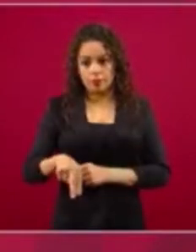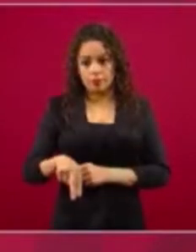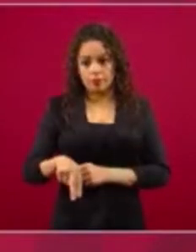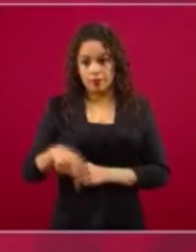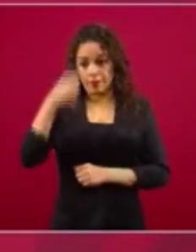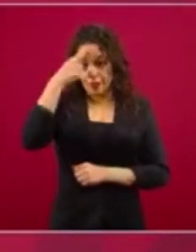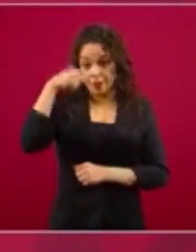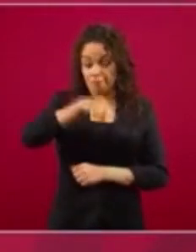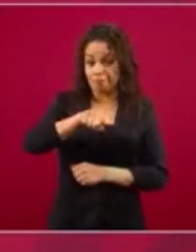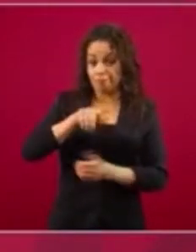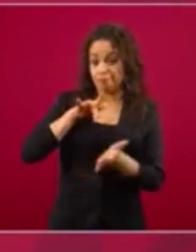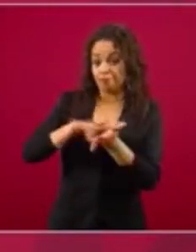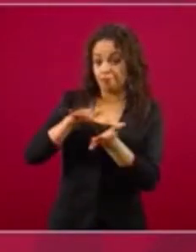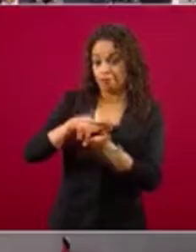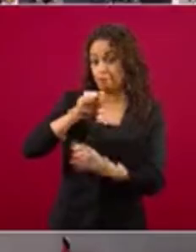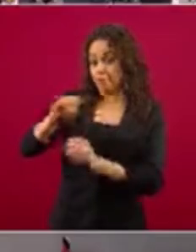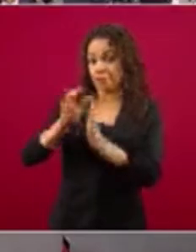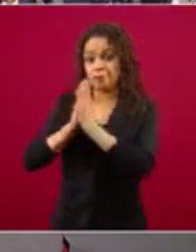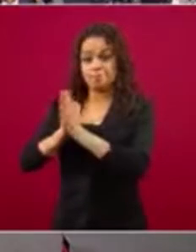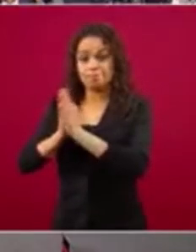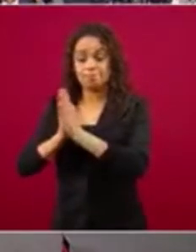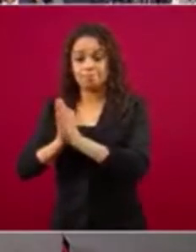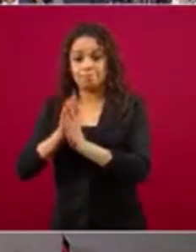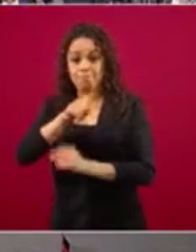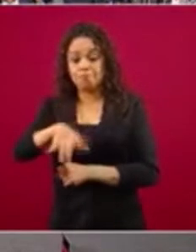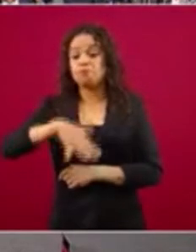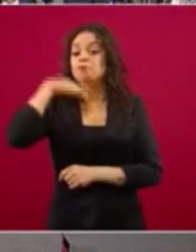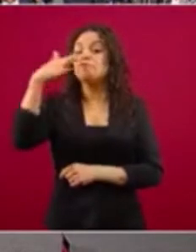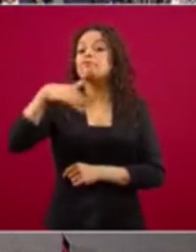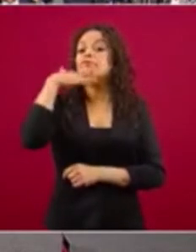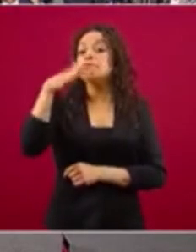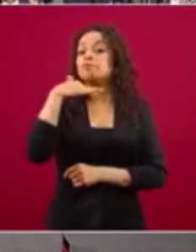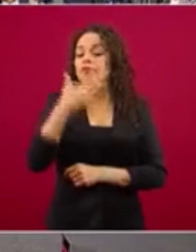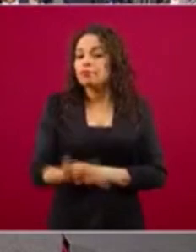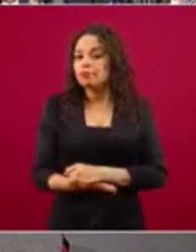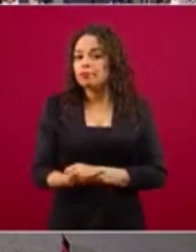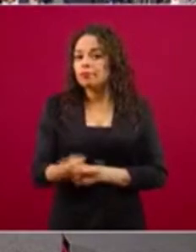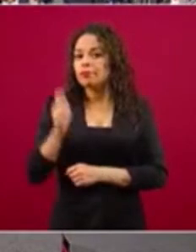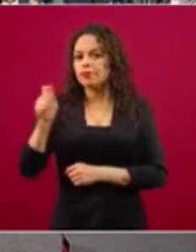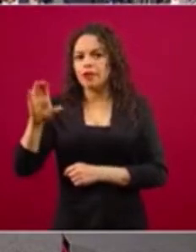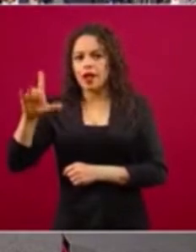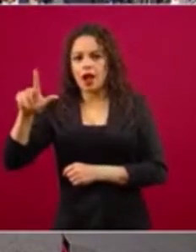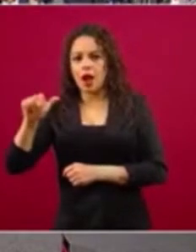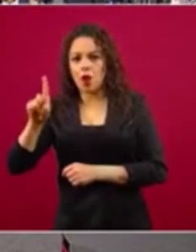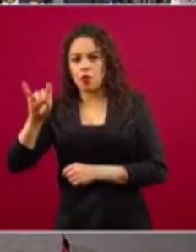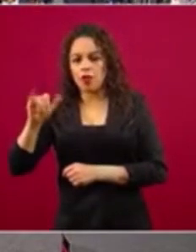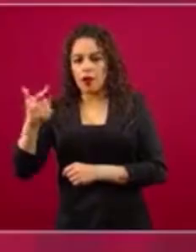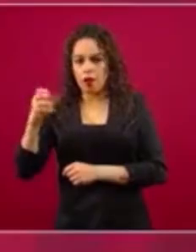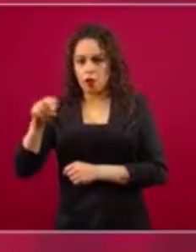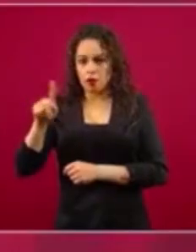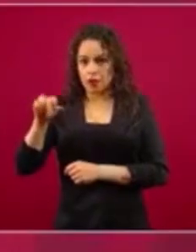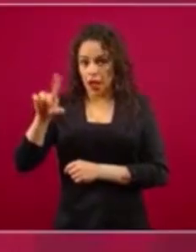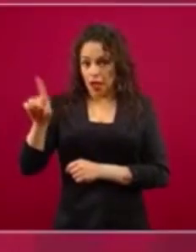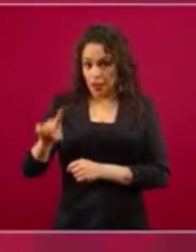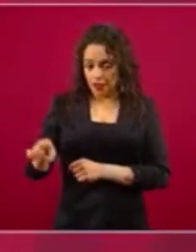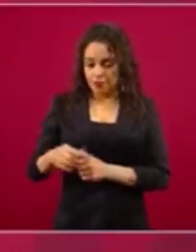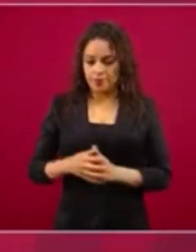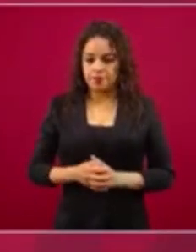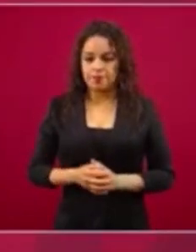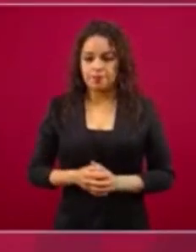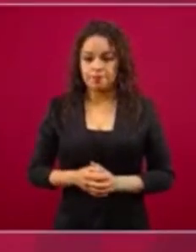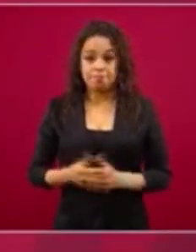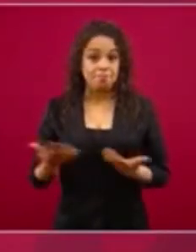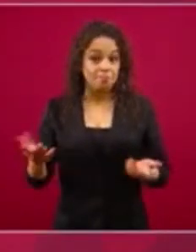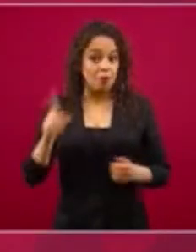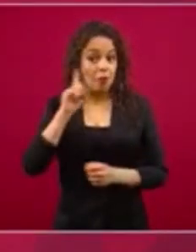la de Claudia X. González, una persona muy honesta.